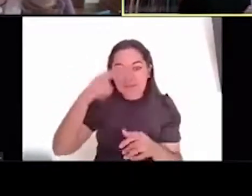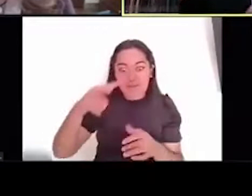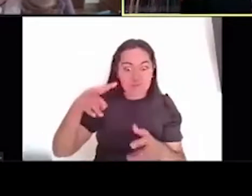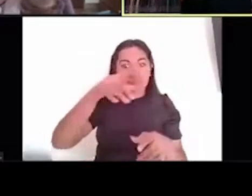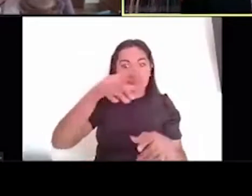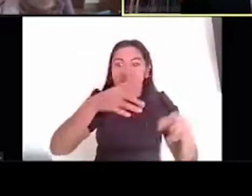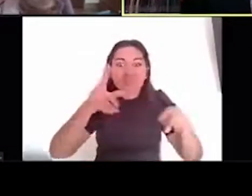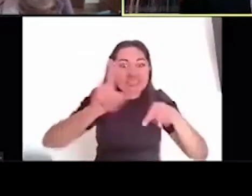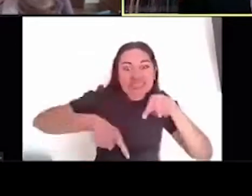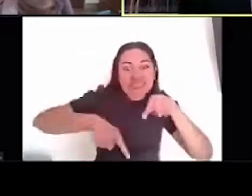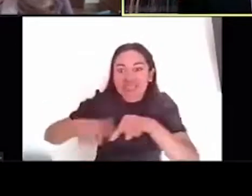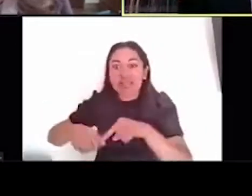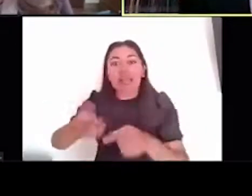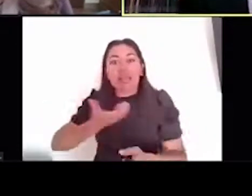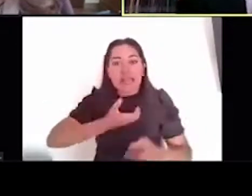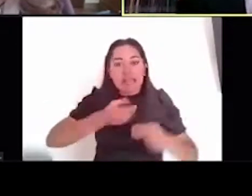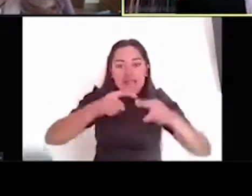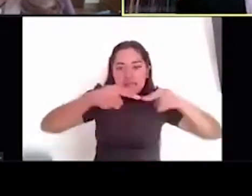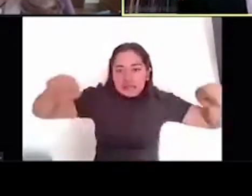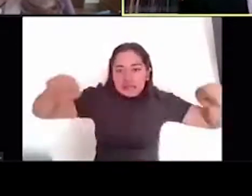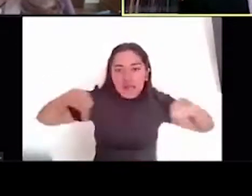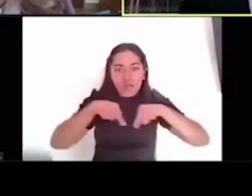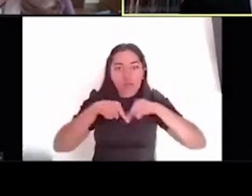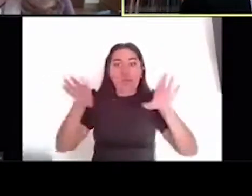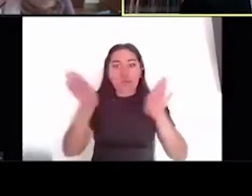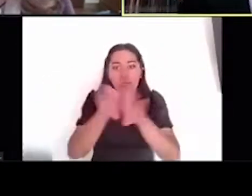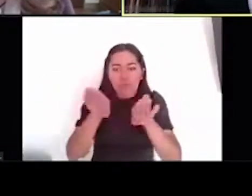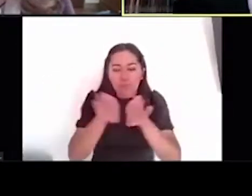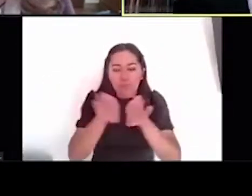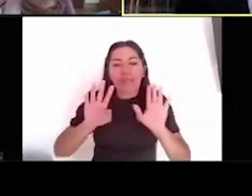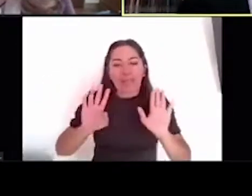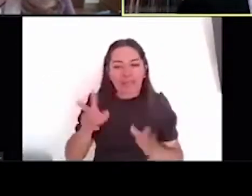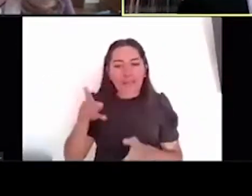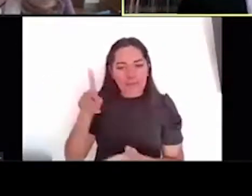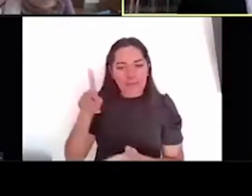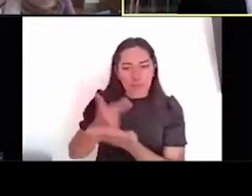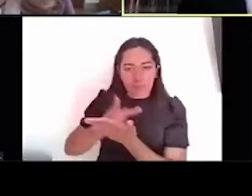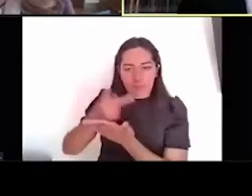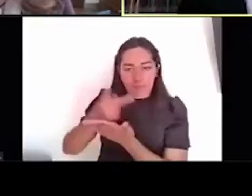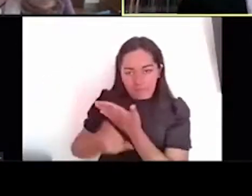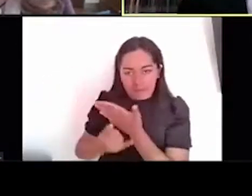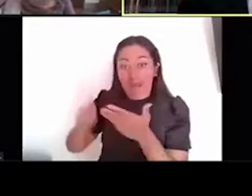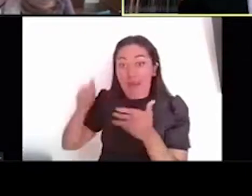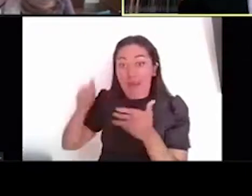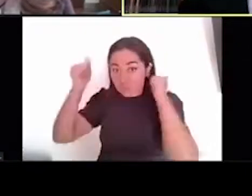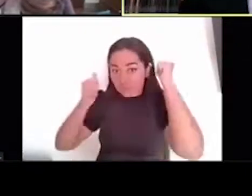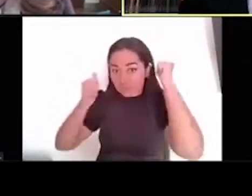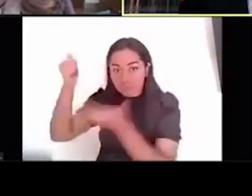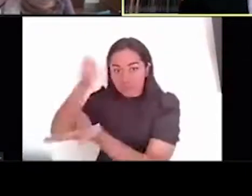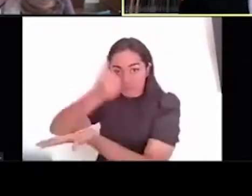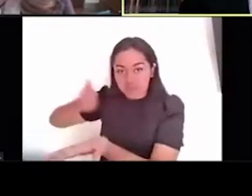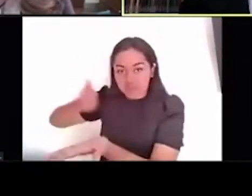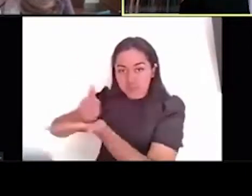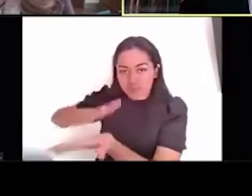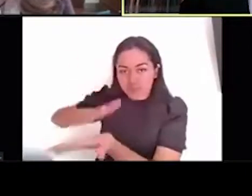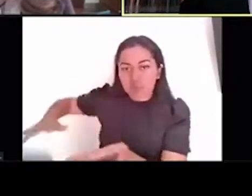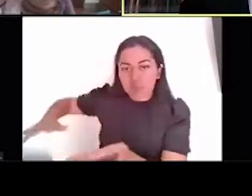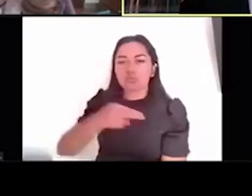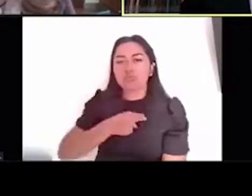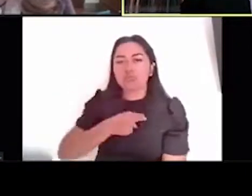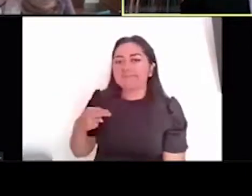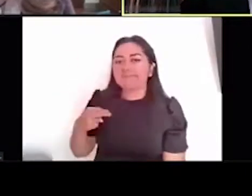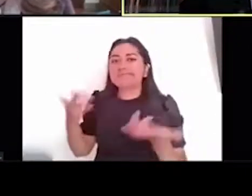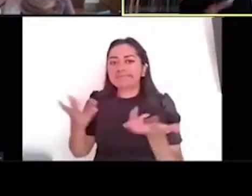histórico. Entonces, en el programa de arqueología urbana, nosotros, nuestra labor está encaminada a,